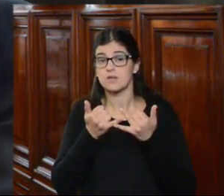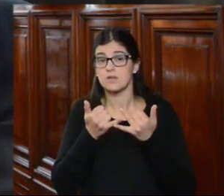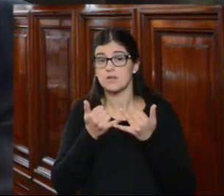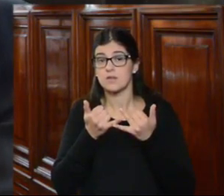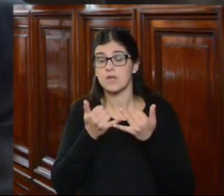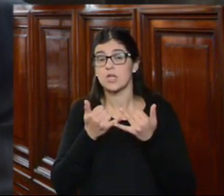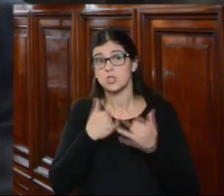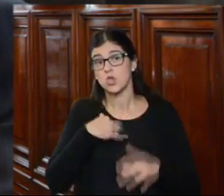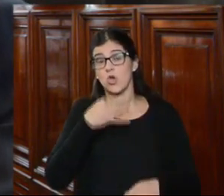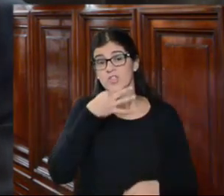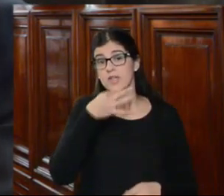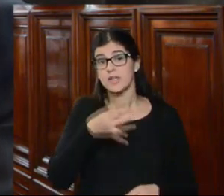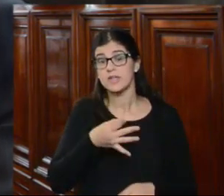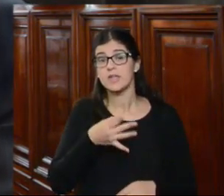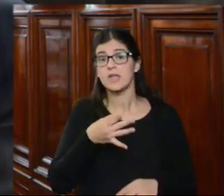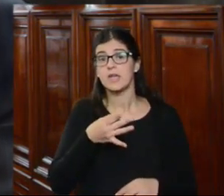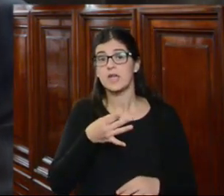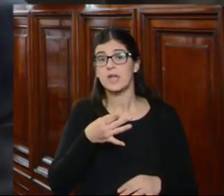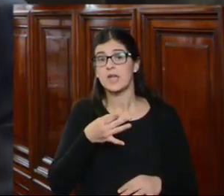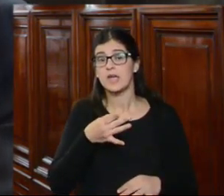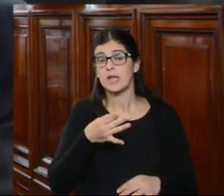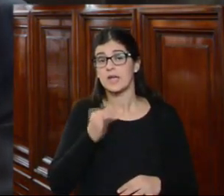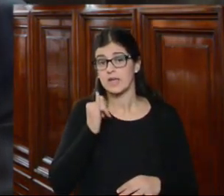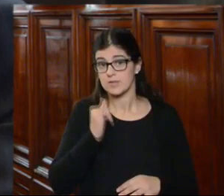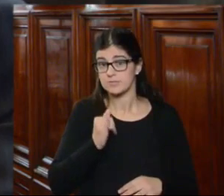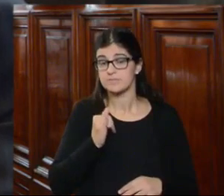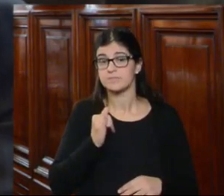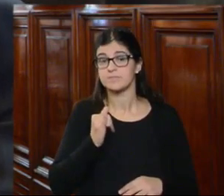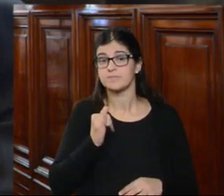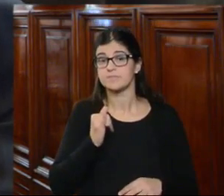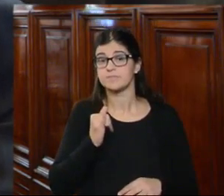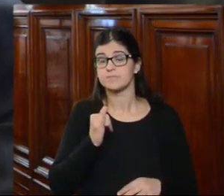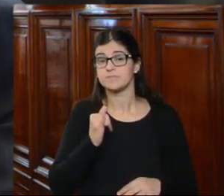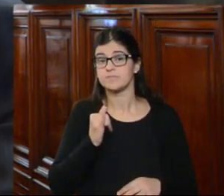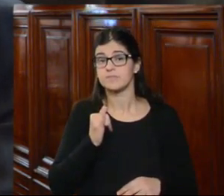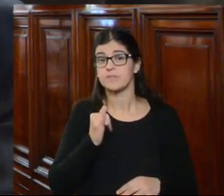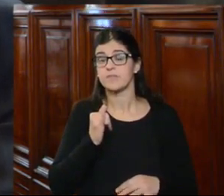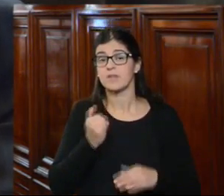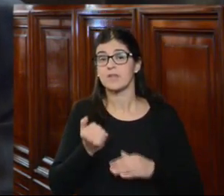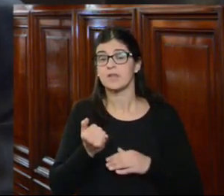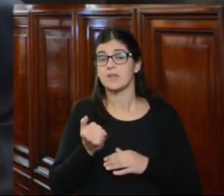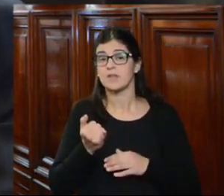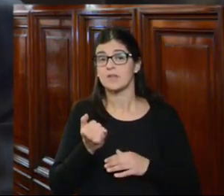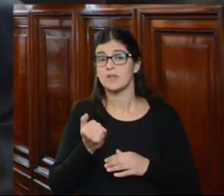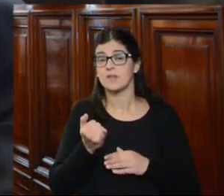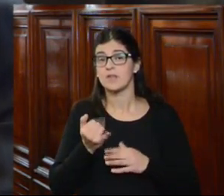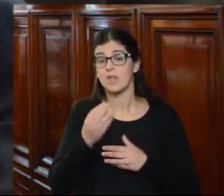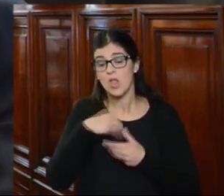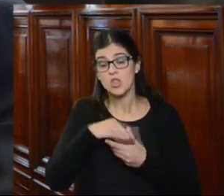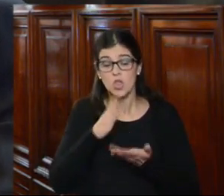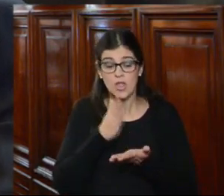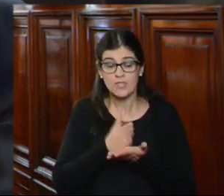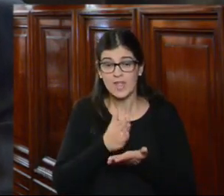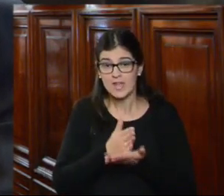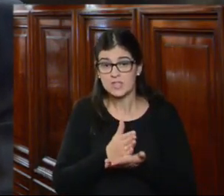yo diría que no cabe la menor duda que dentro de el derecho